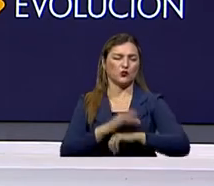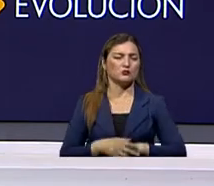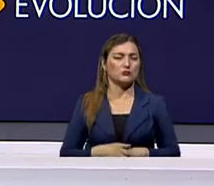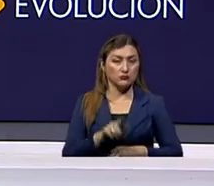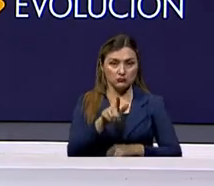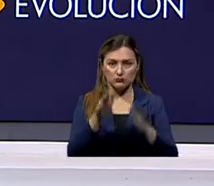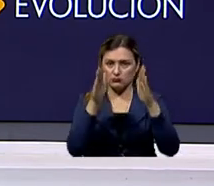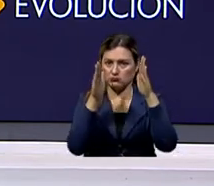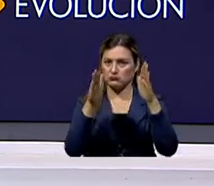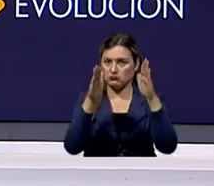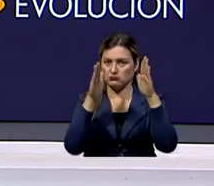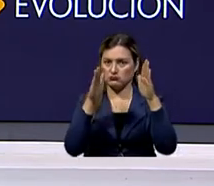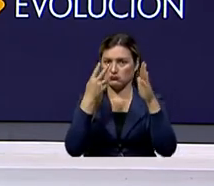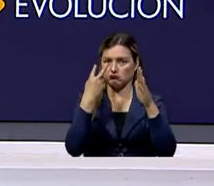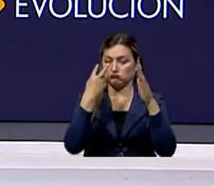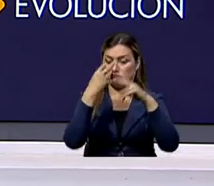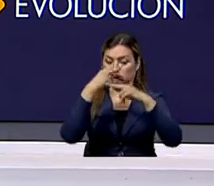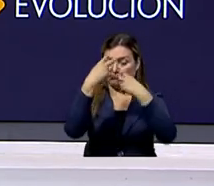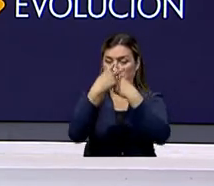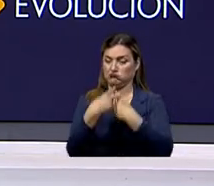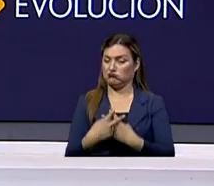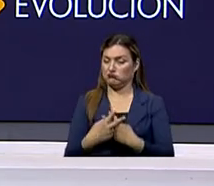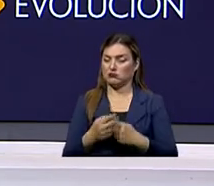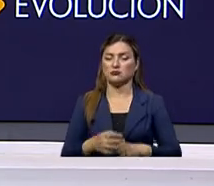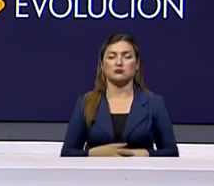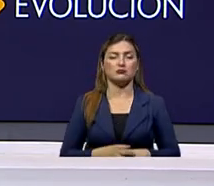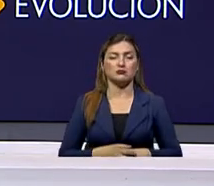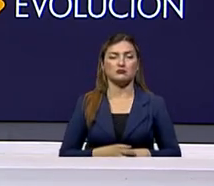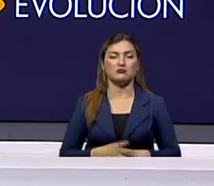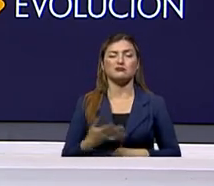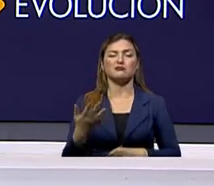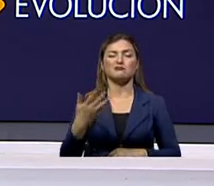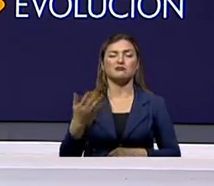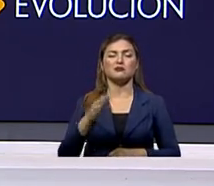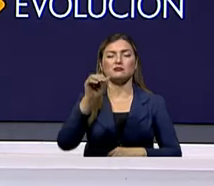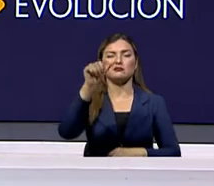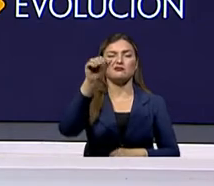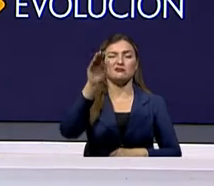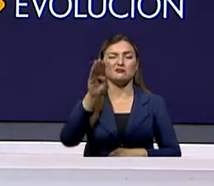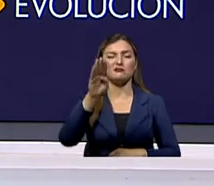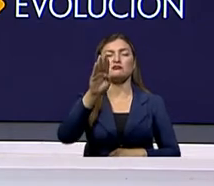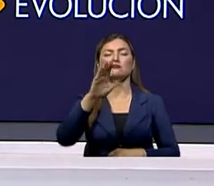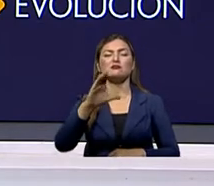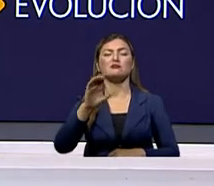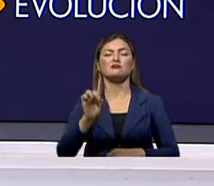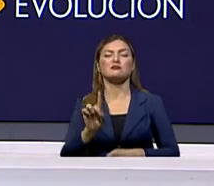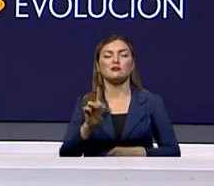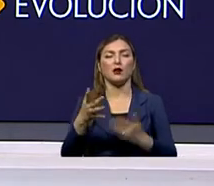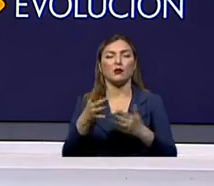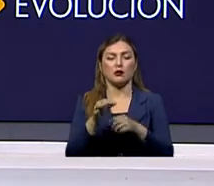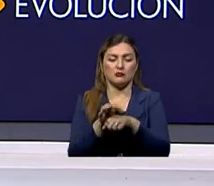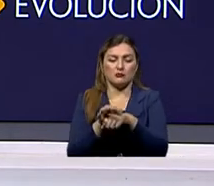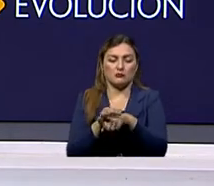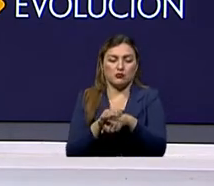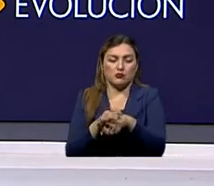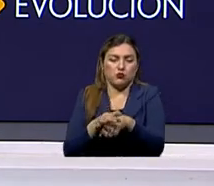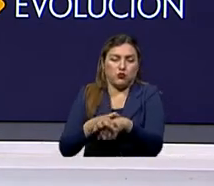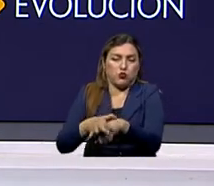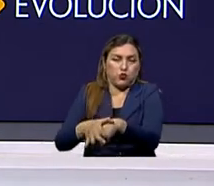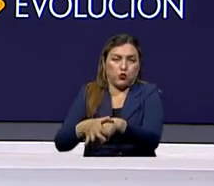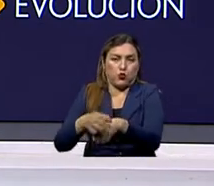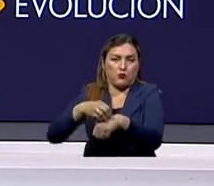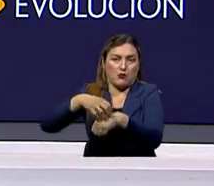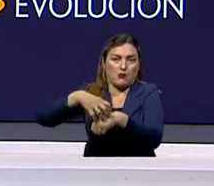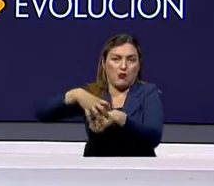pendiente de estos lunares. Después venimos con la D, el diámetro, es decir, que si uno de estos tiene una evolución mayor, es decir, hay un